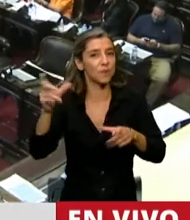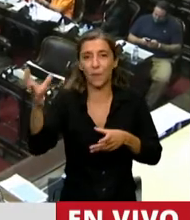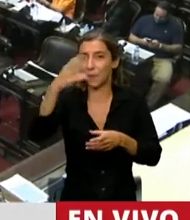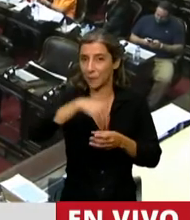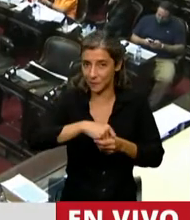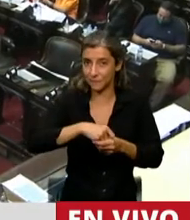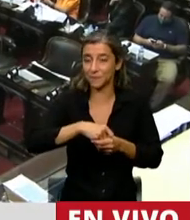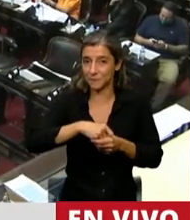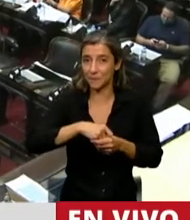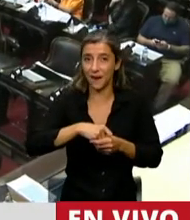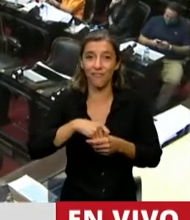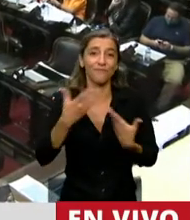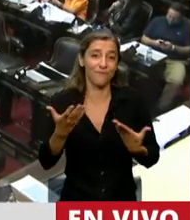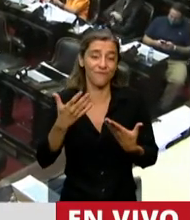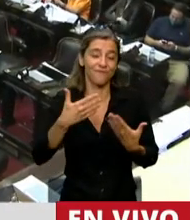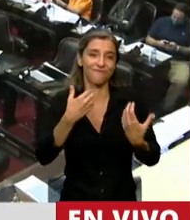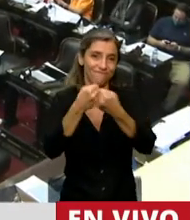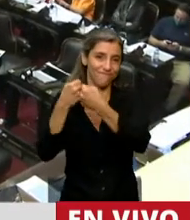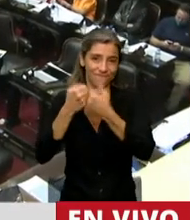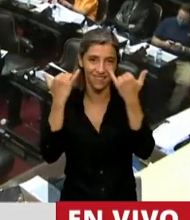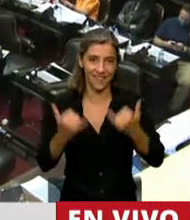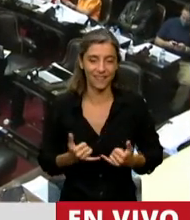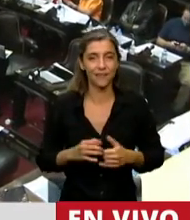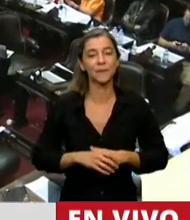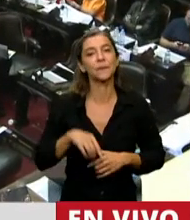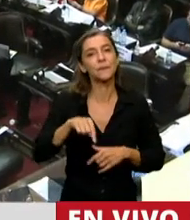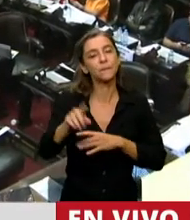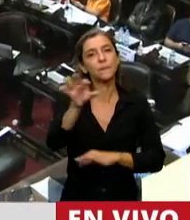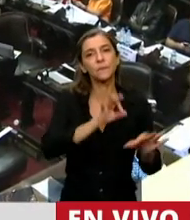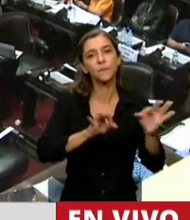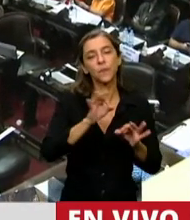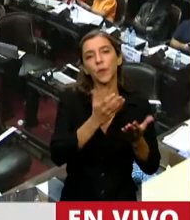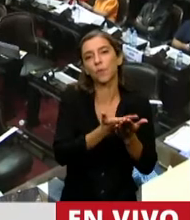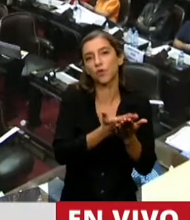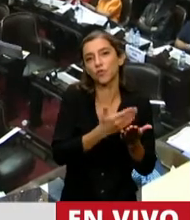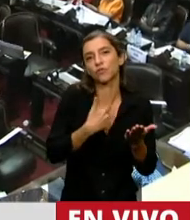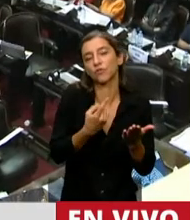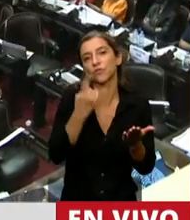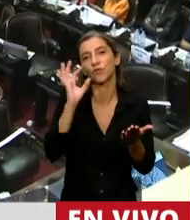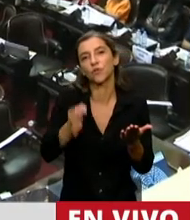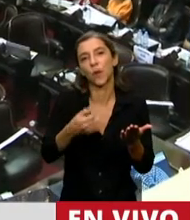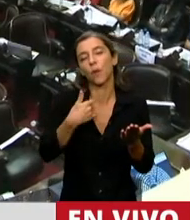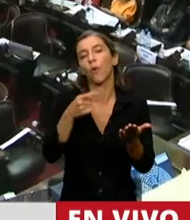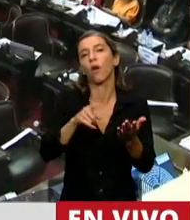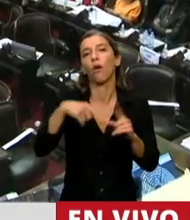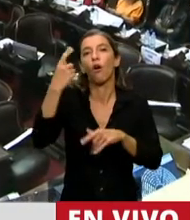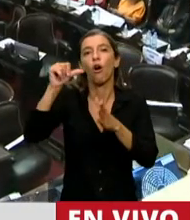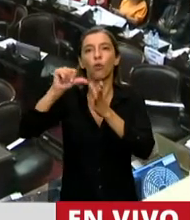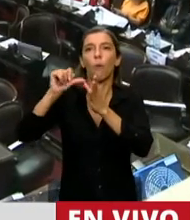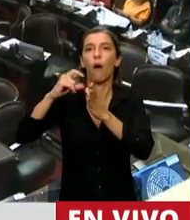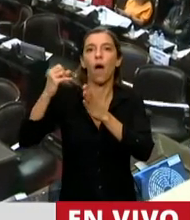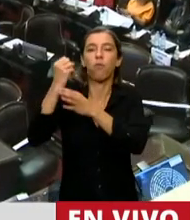Esto, el financiamiento que tenemos actualmente nos coloca muy por debajo de los niveles de los países centrales.